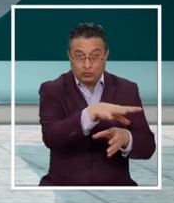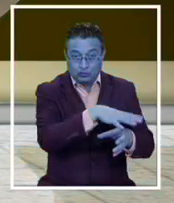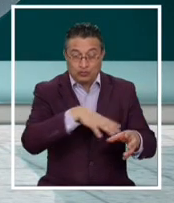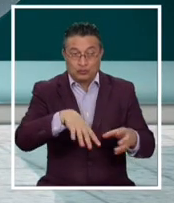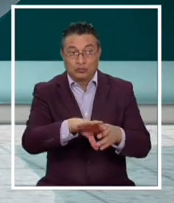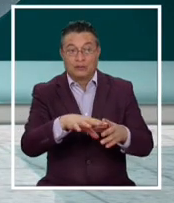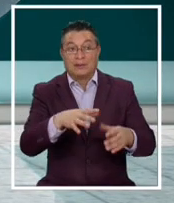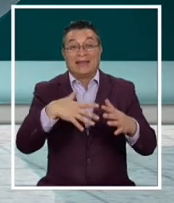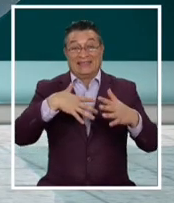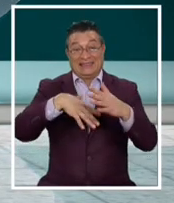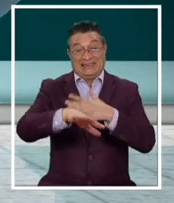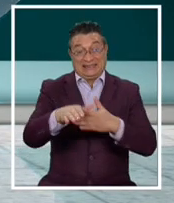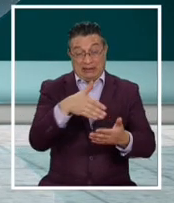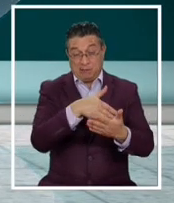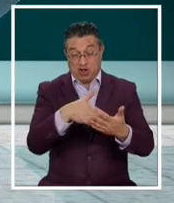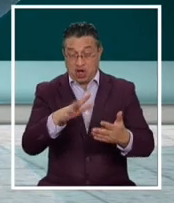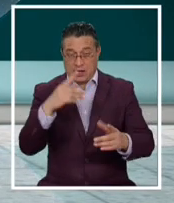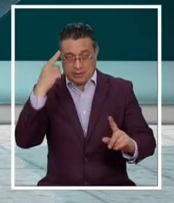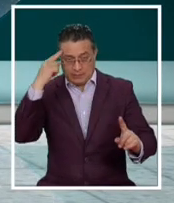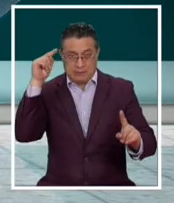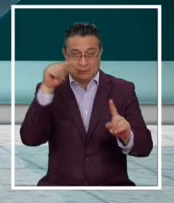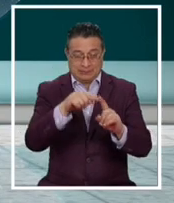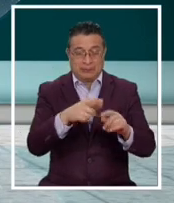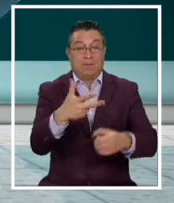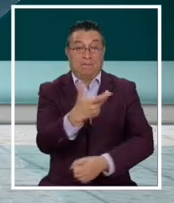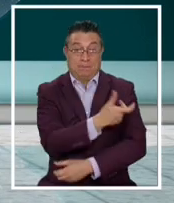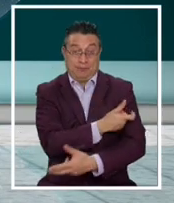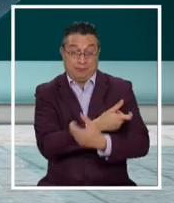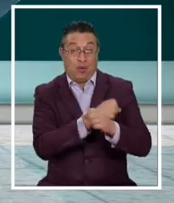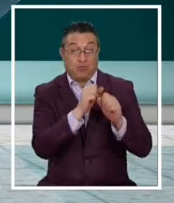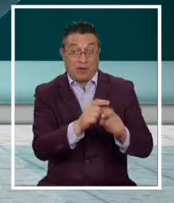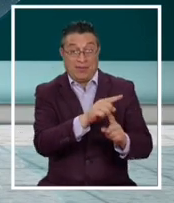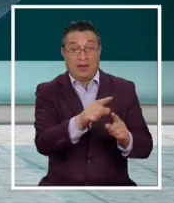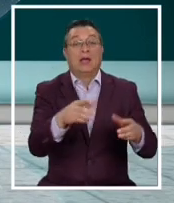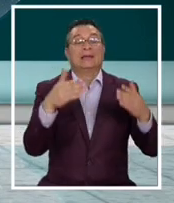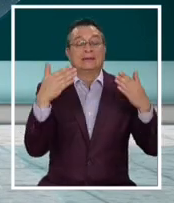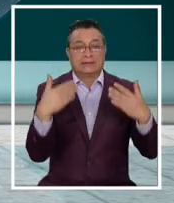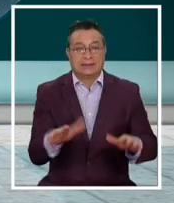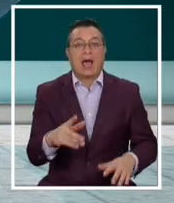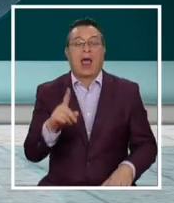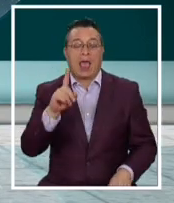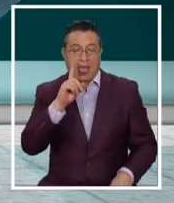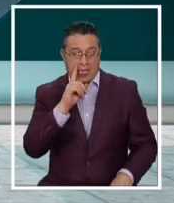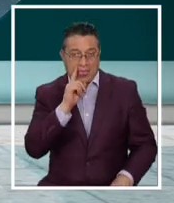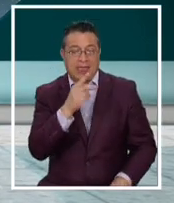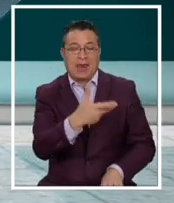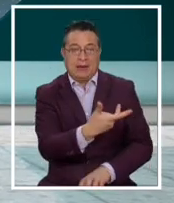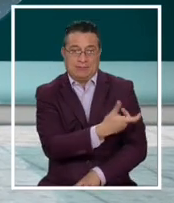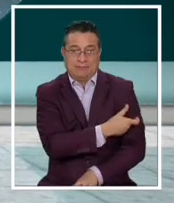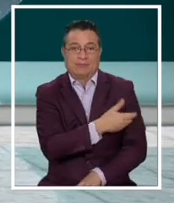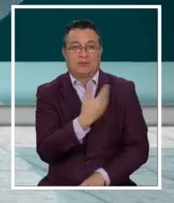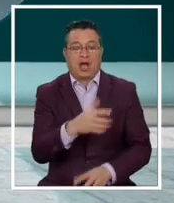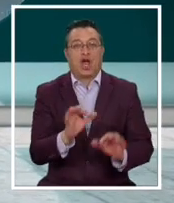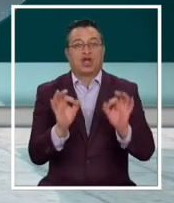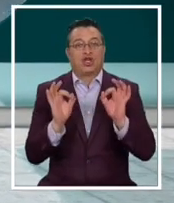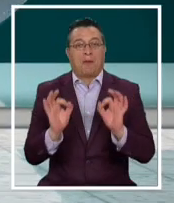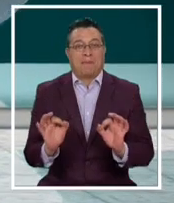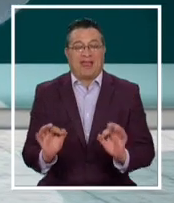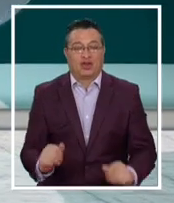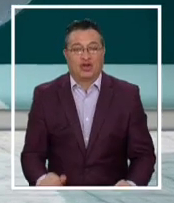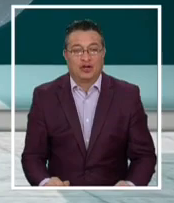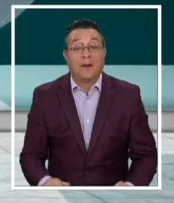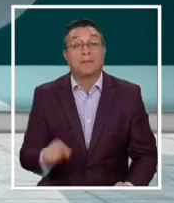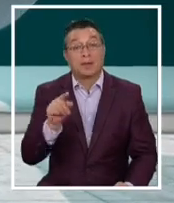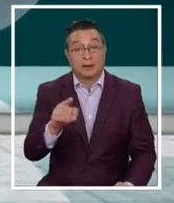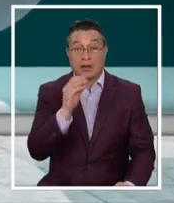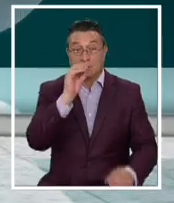15 millones que se determina de la población que se puede vacunar, ya están con su esquema de vacunación completo. Y queremos